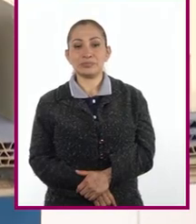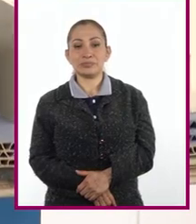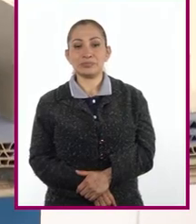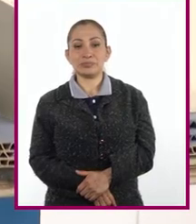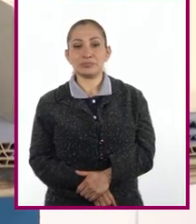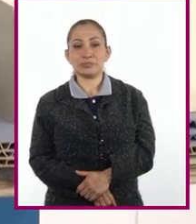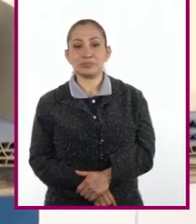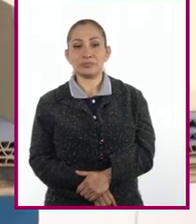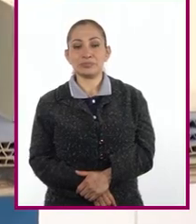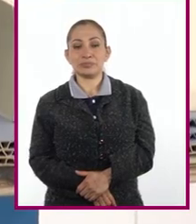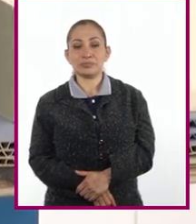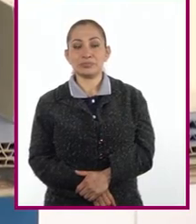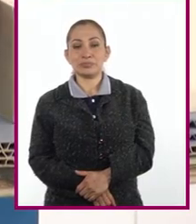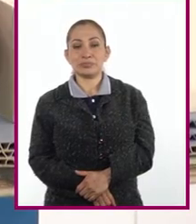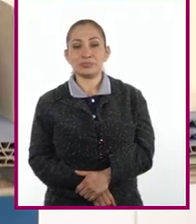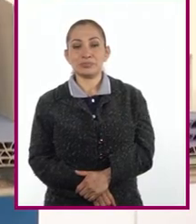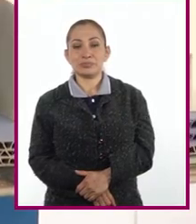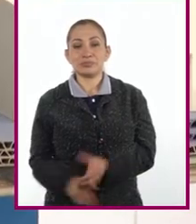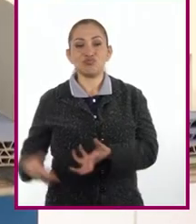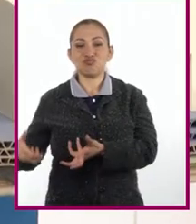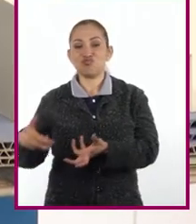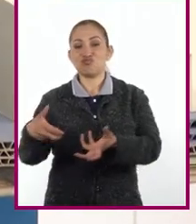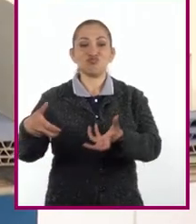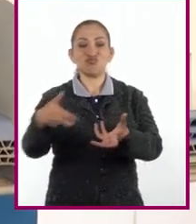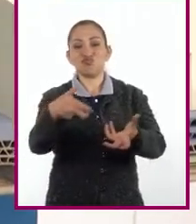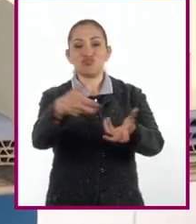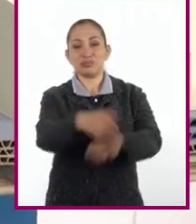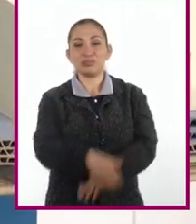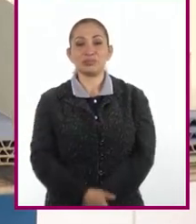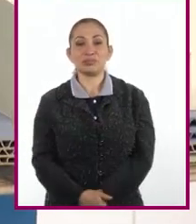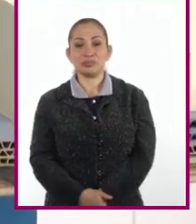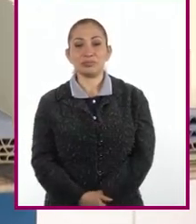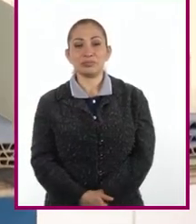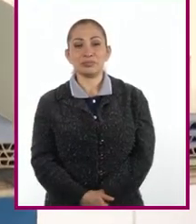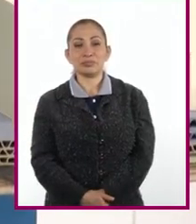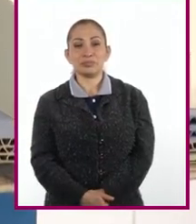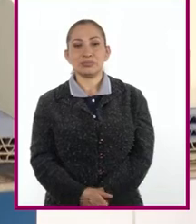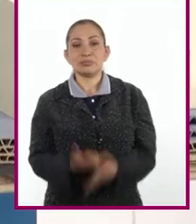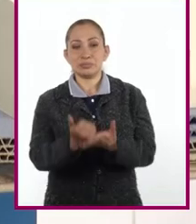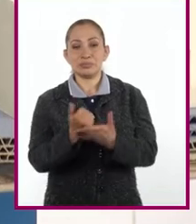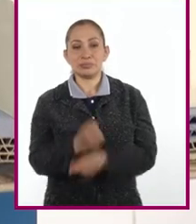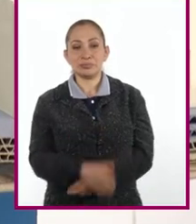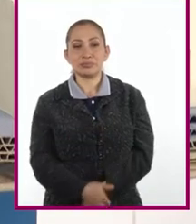Una carretera. Una carretera. ¿Te ayudo? Por favor.